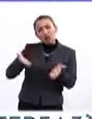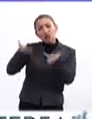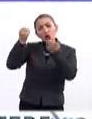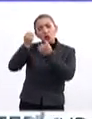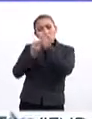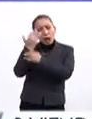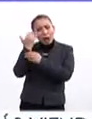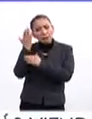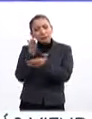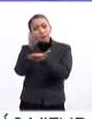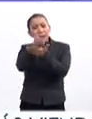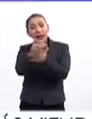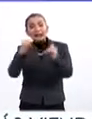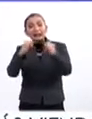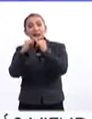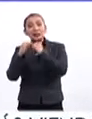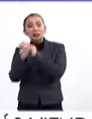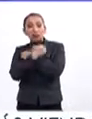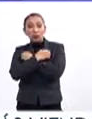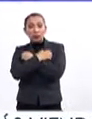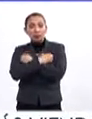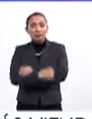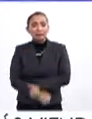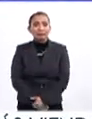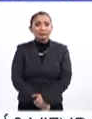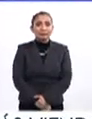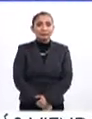de innovación disruptiva en instituciones educativas.